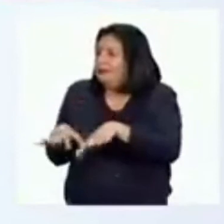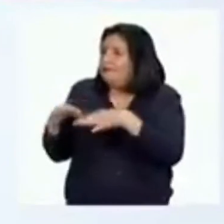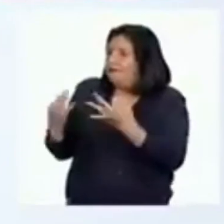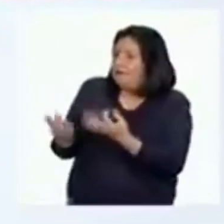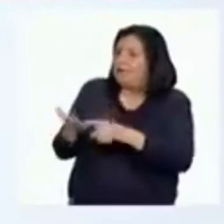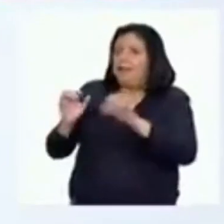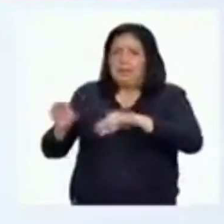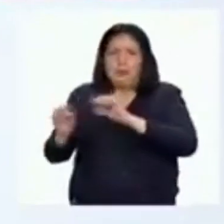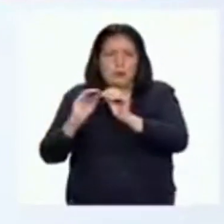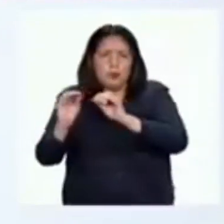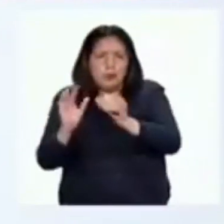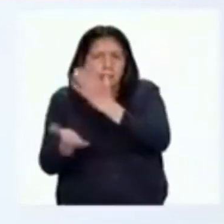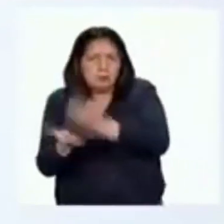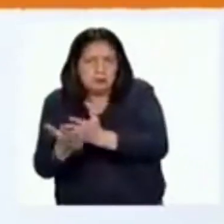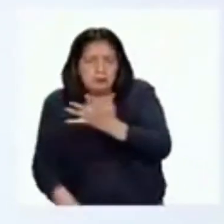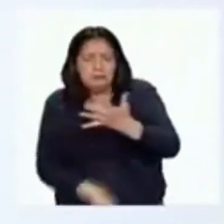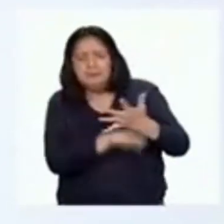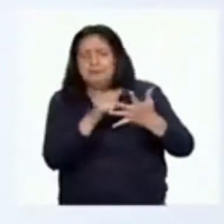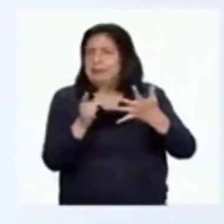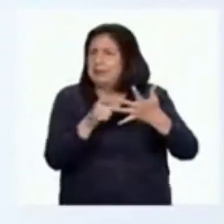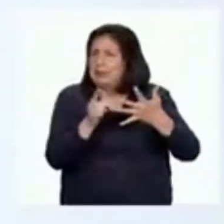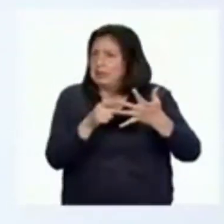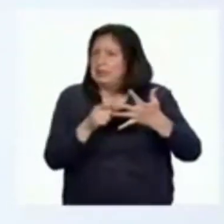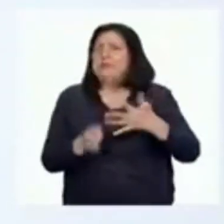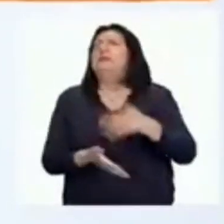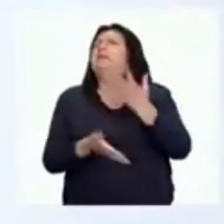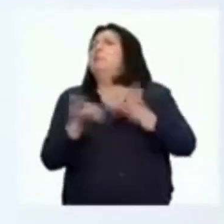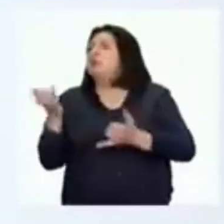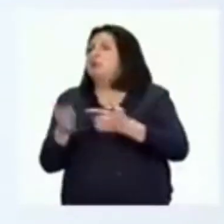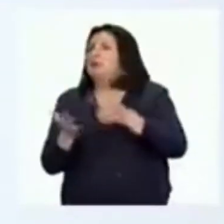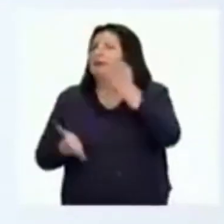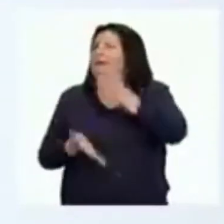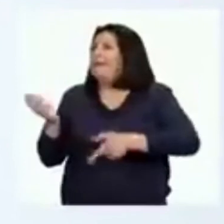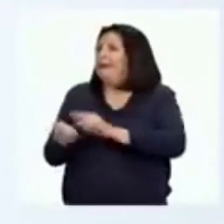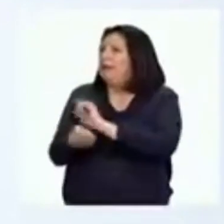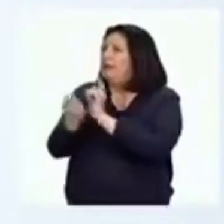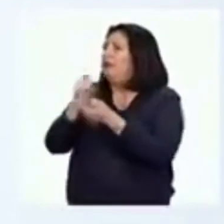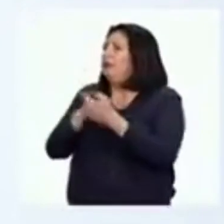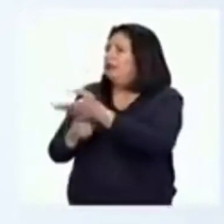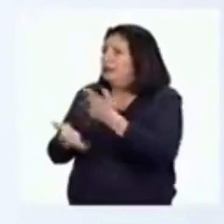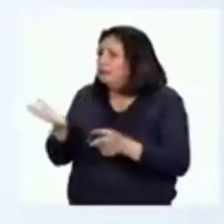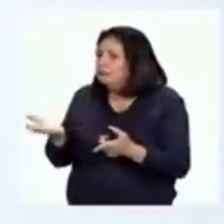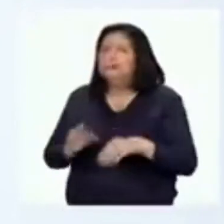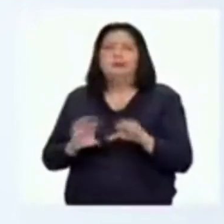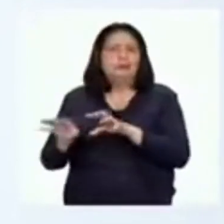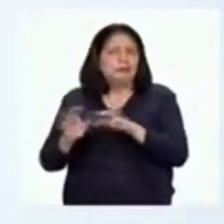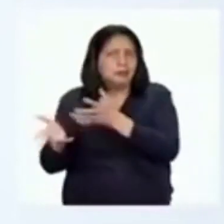haciendo en familia para superar esas dificultades? Y por último, ¿qué cambios están generando estas